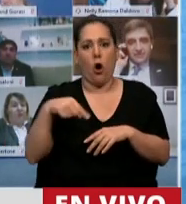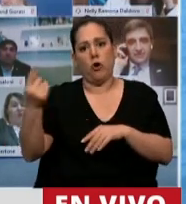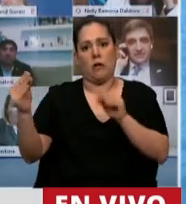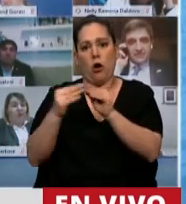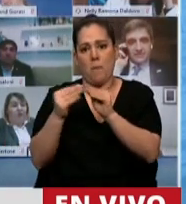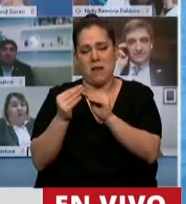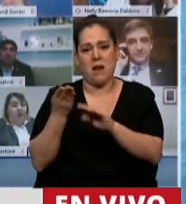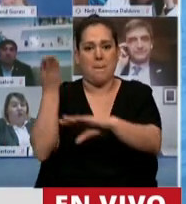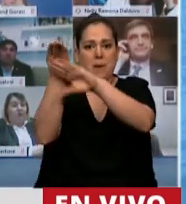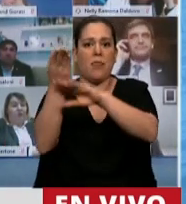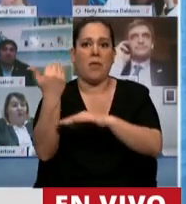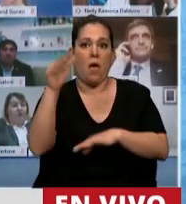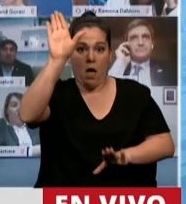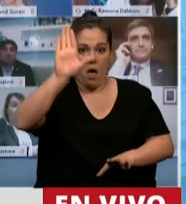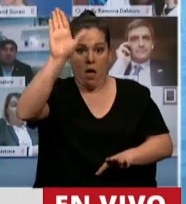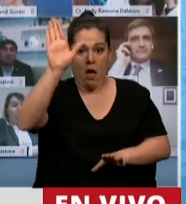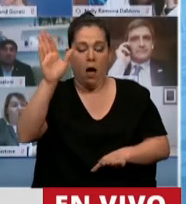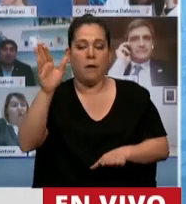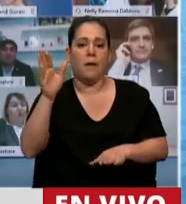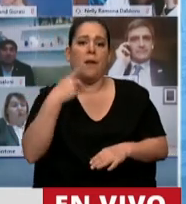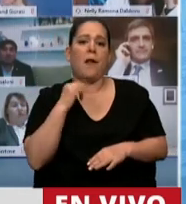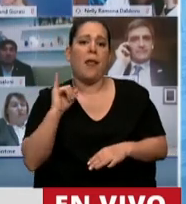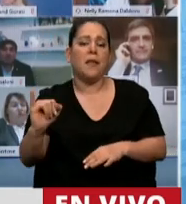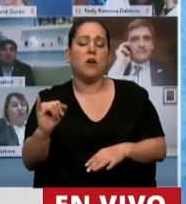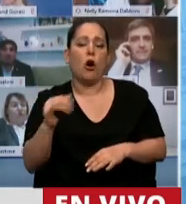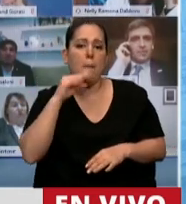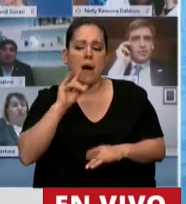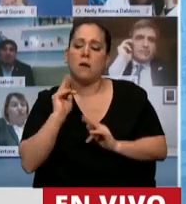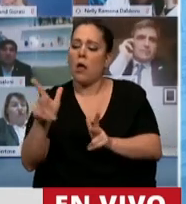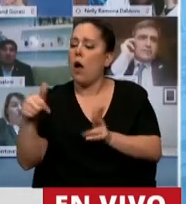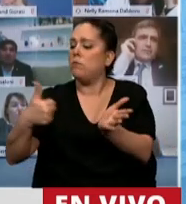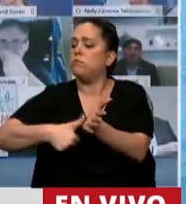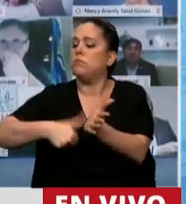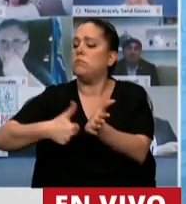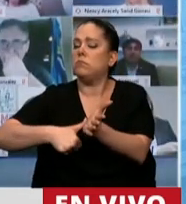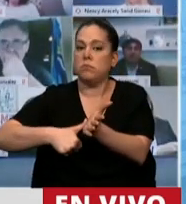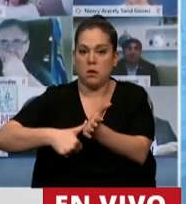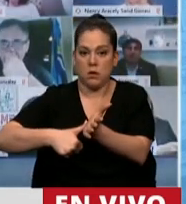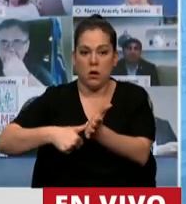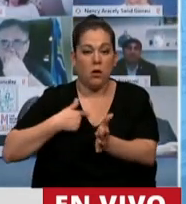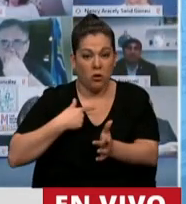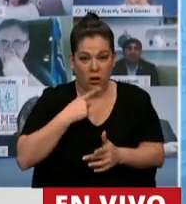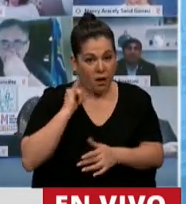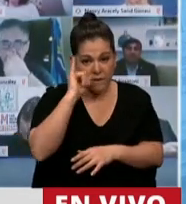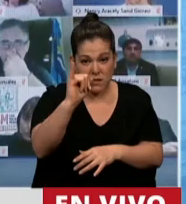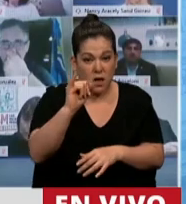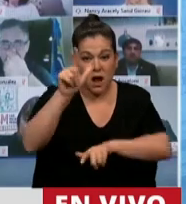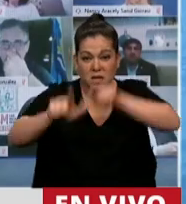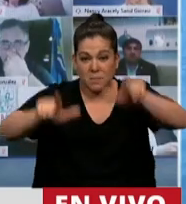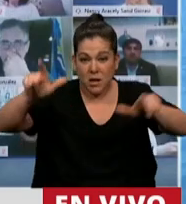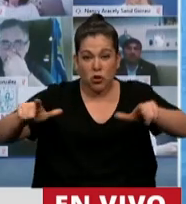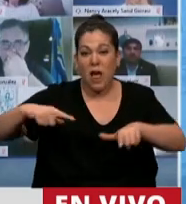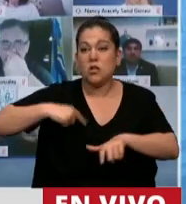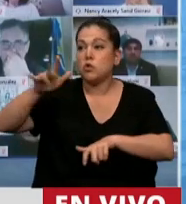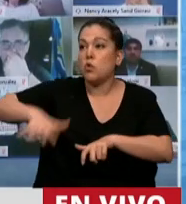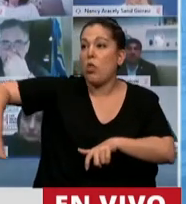a una colega mía, regístrese con el dedito. Yo le quiero pedir en nombre de todos, los ciudadanos no saben, nosotros